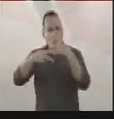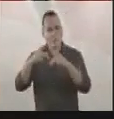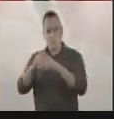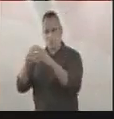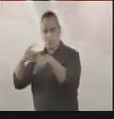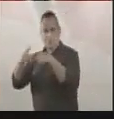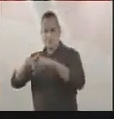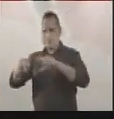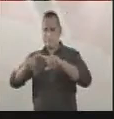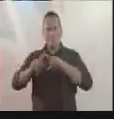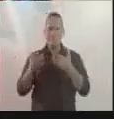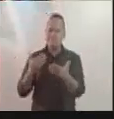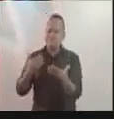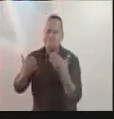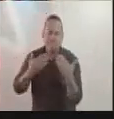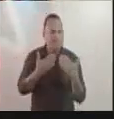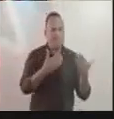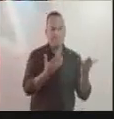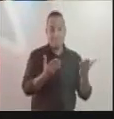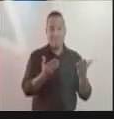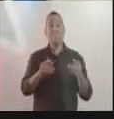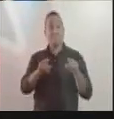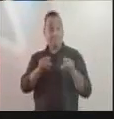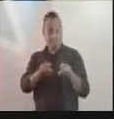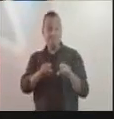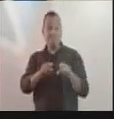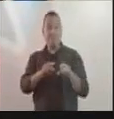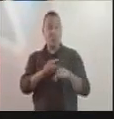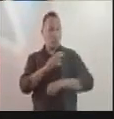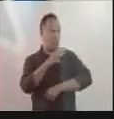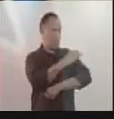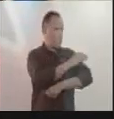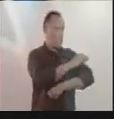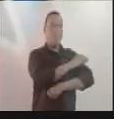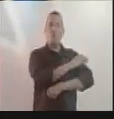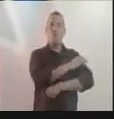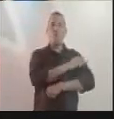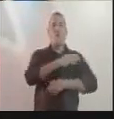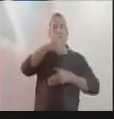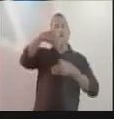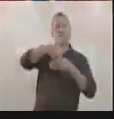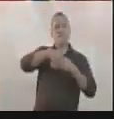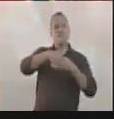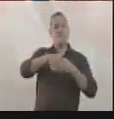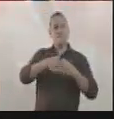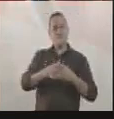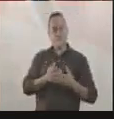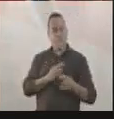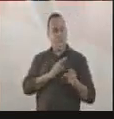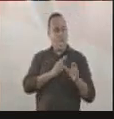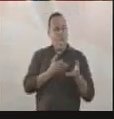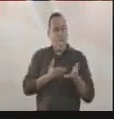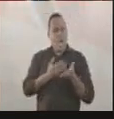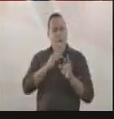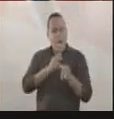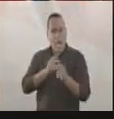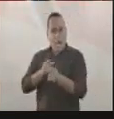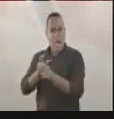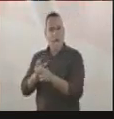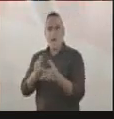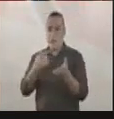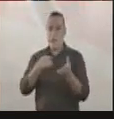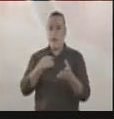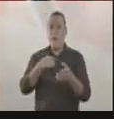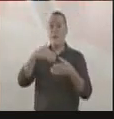política de Venezuela. A este diálogo responde el poder electoral. En la cita de este